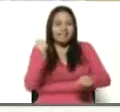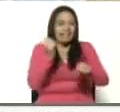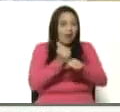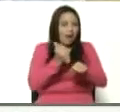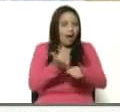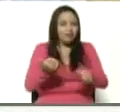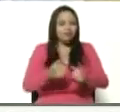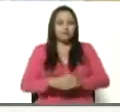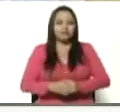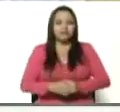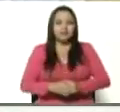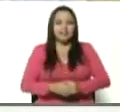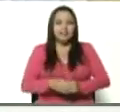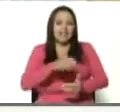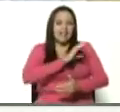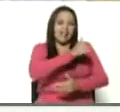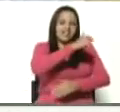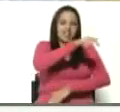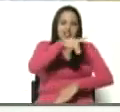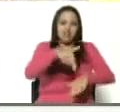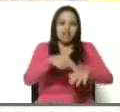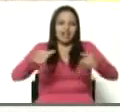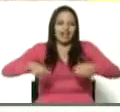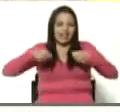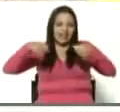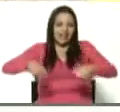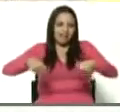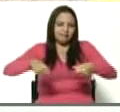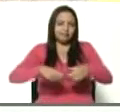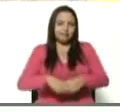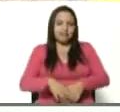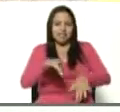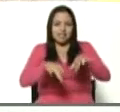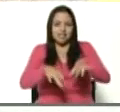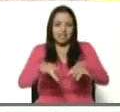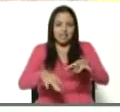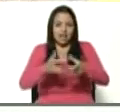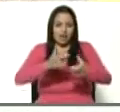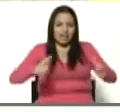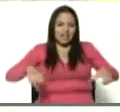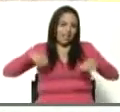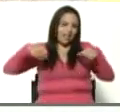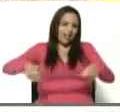El jefe nacional de los CLAP. Secretario General de los CLAP.